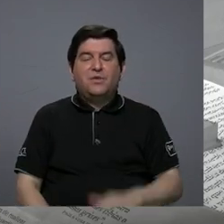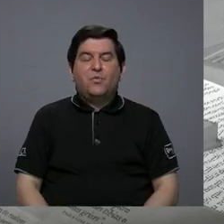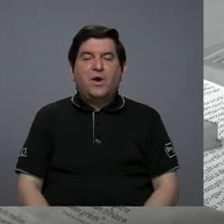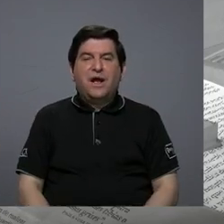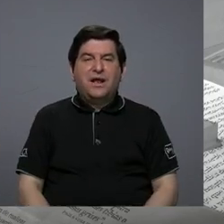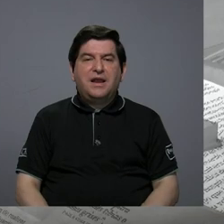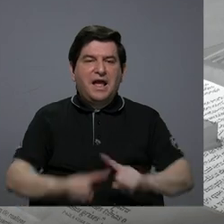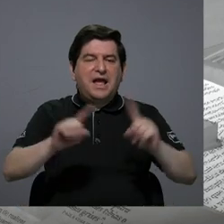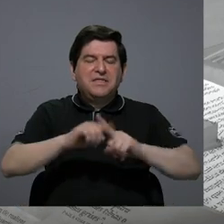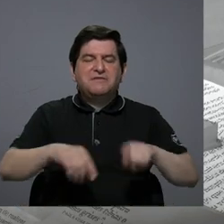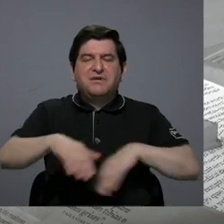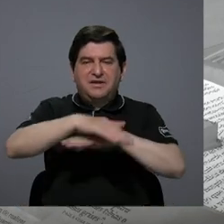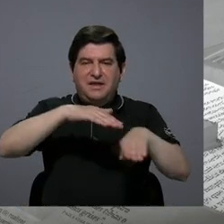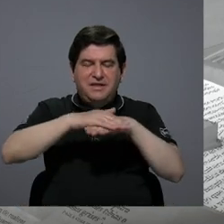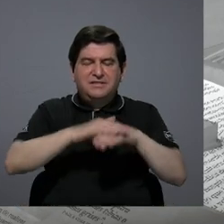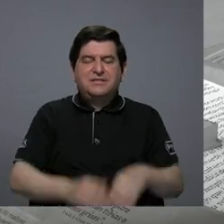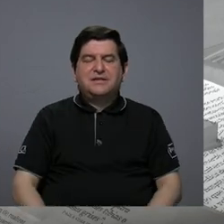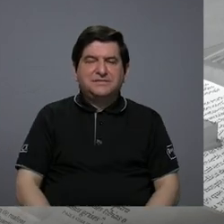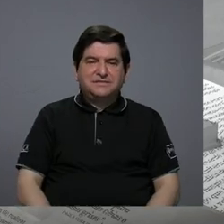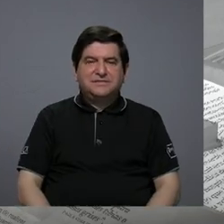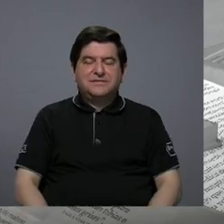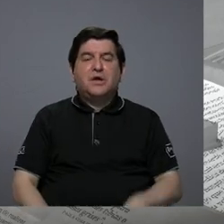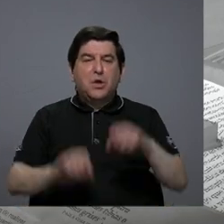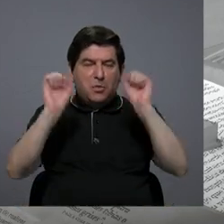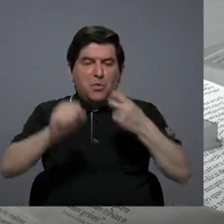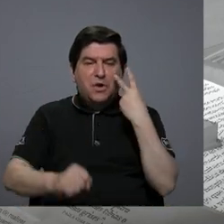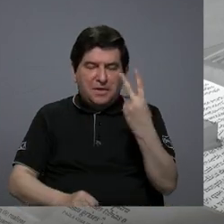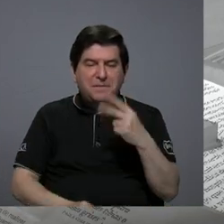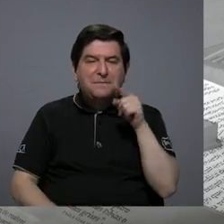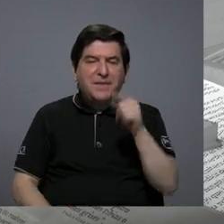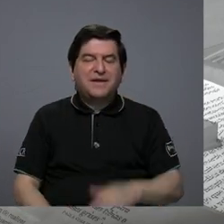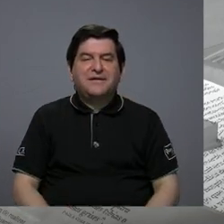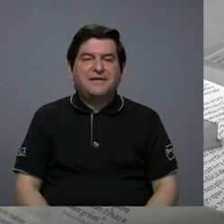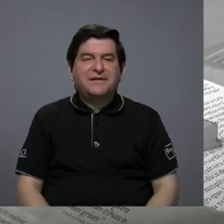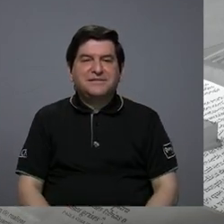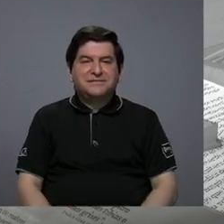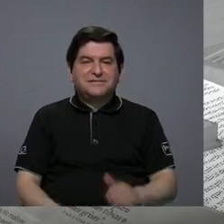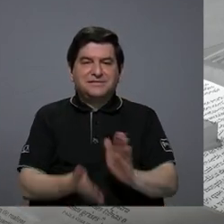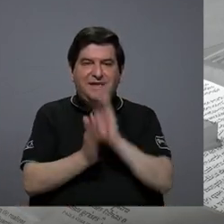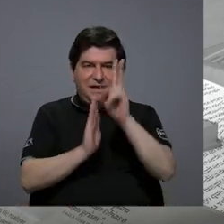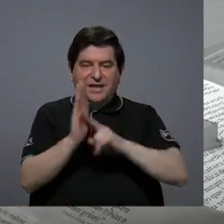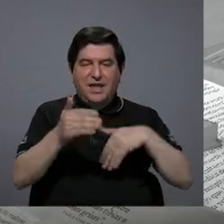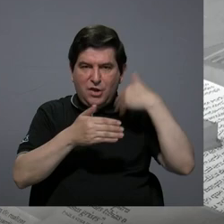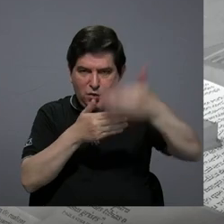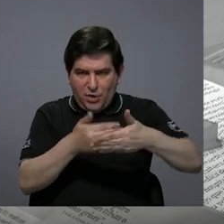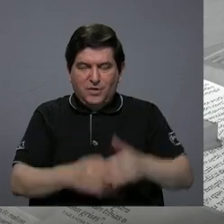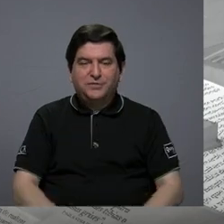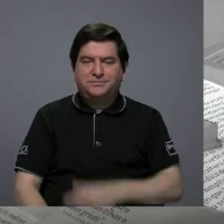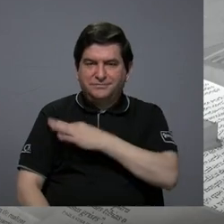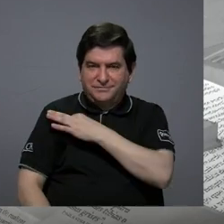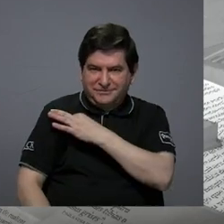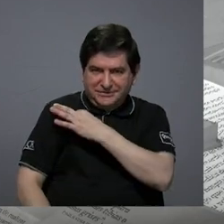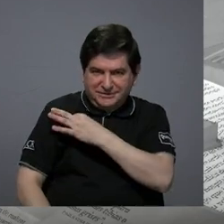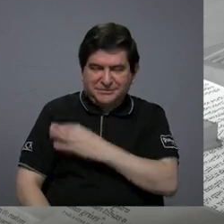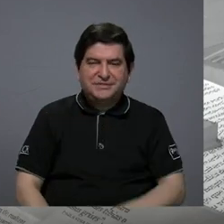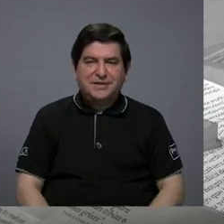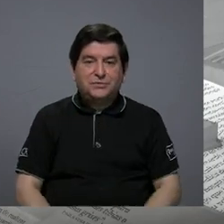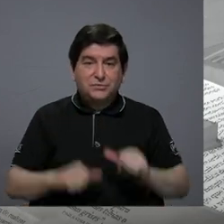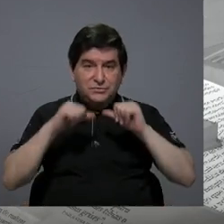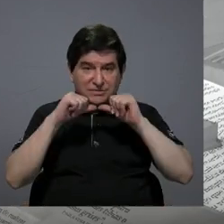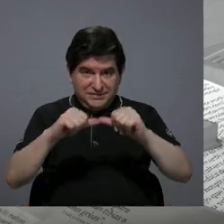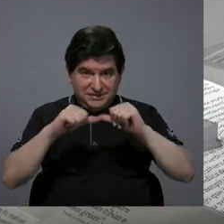o a tantas plataformas de streaming pueden ver este documental también próximamente los invitamos a que